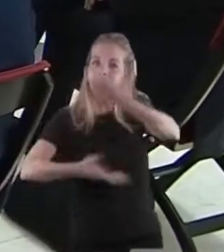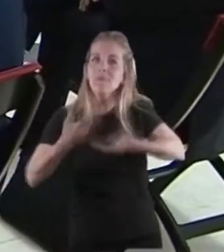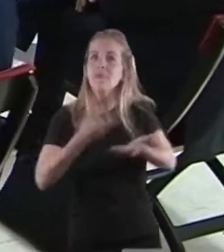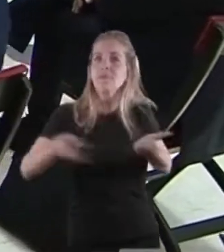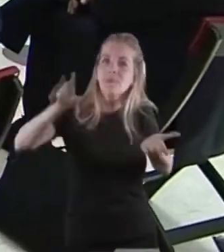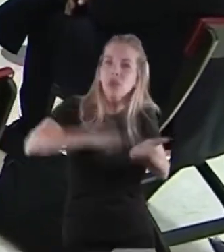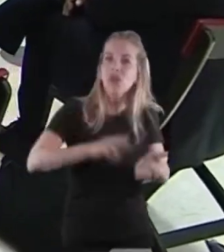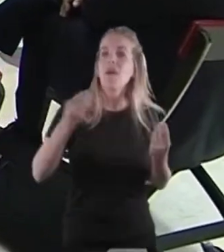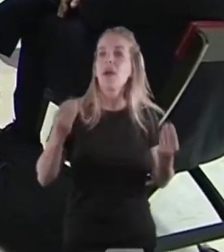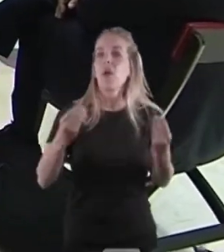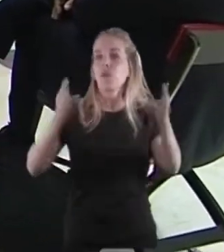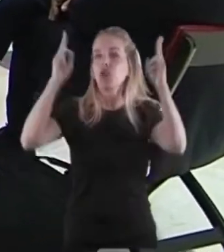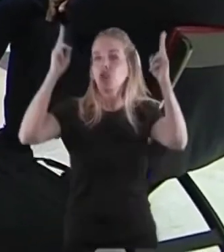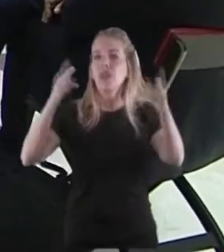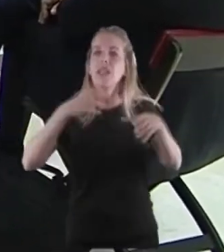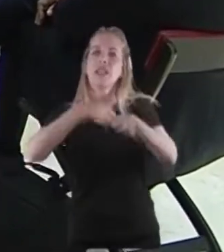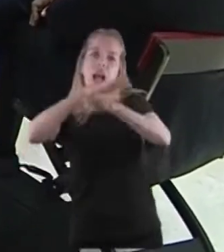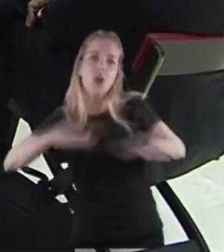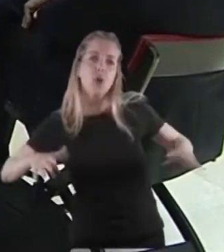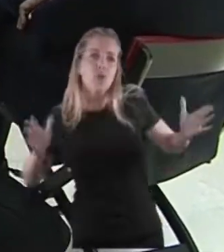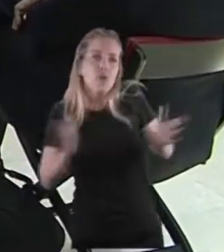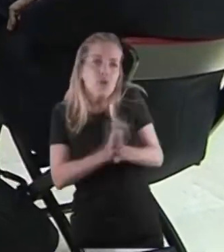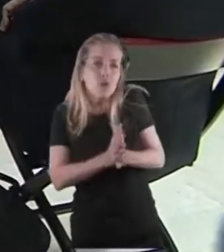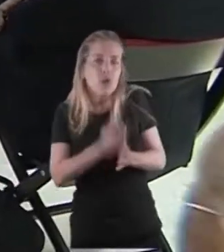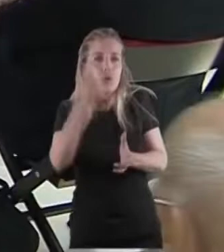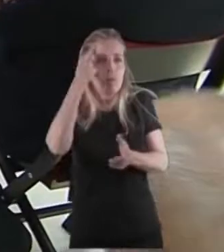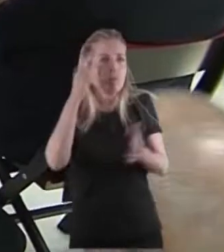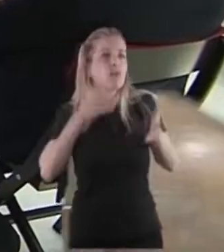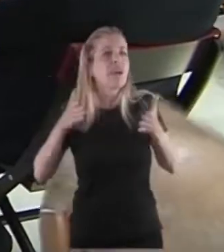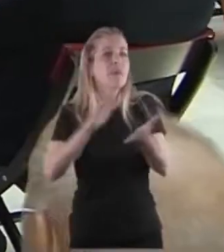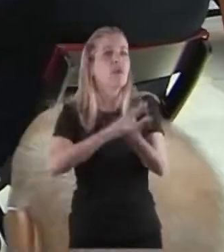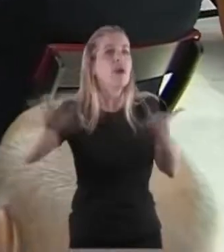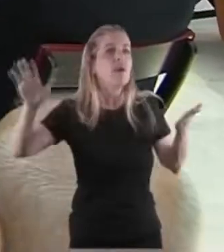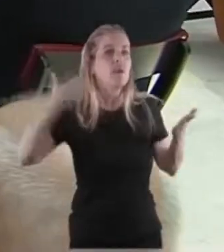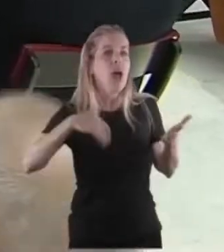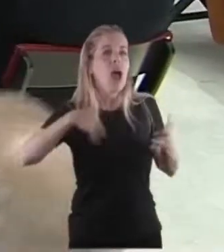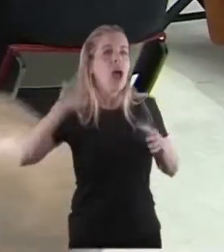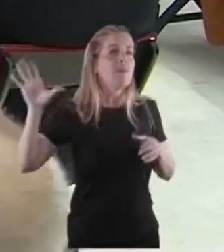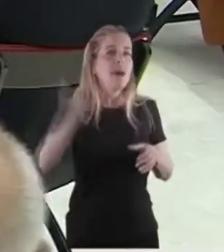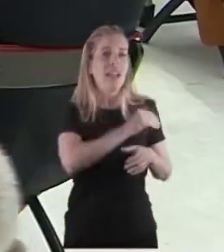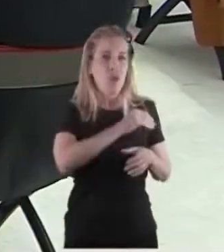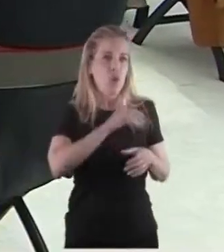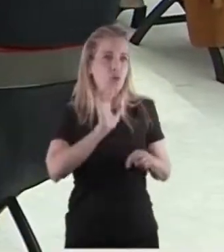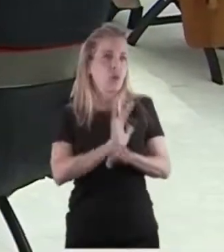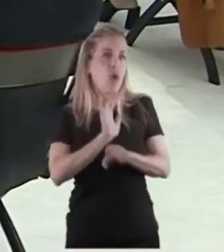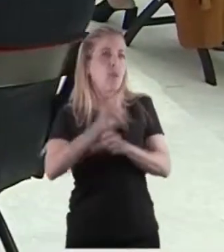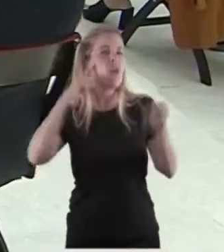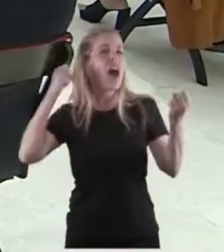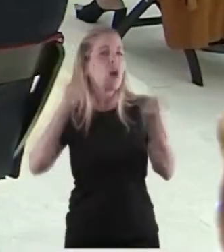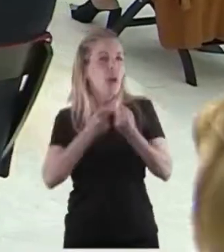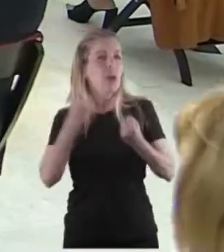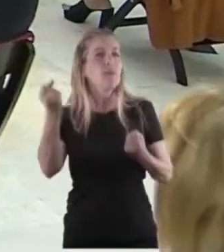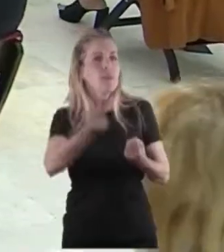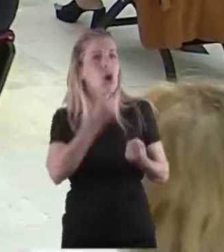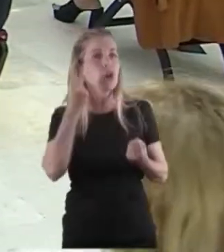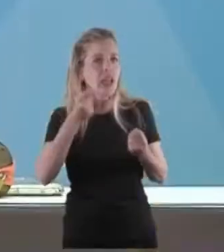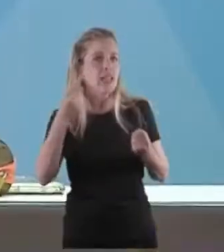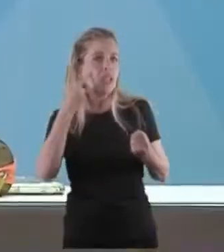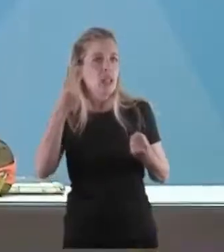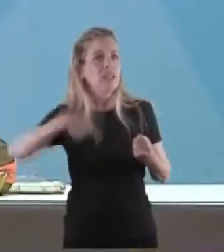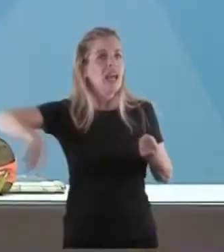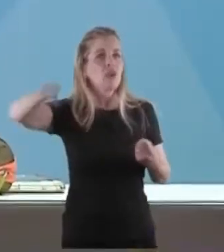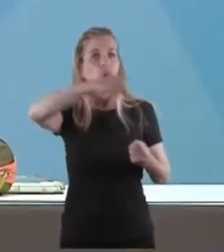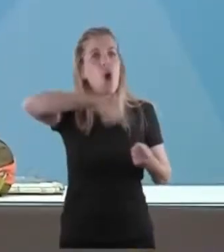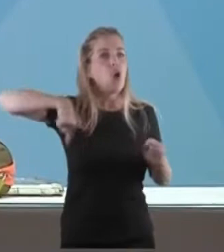nuevo camino para toda la Argentina, para todos los argentinos. Es muy importante como acuerdo que por unanimidad hayamos podido